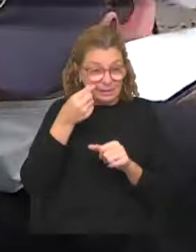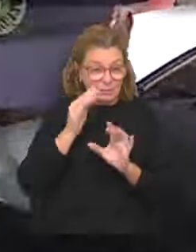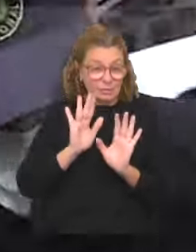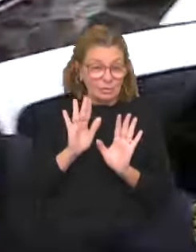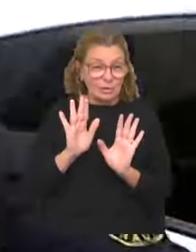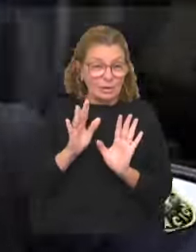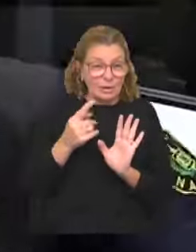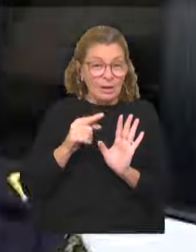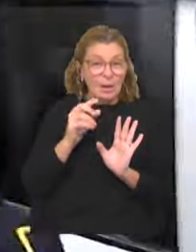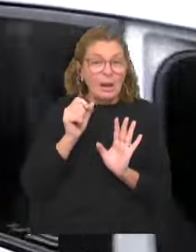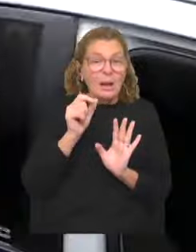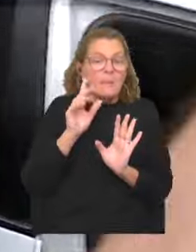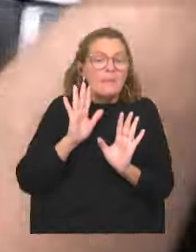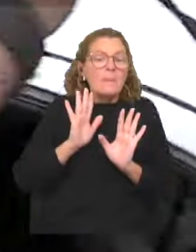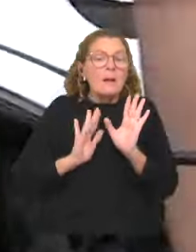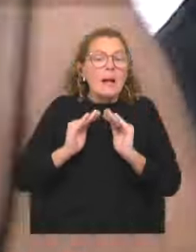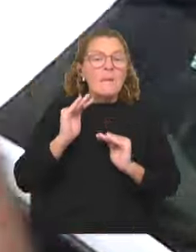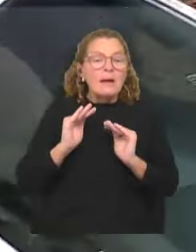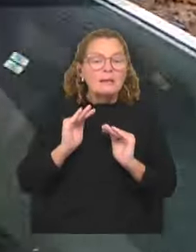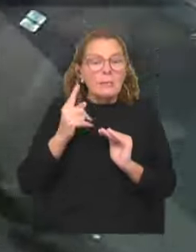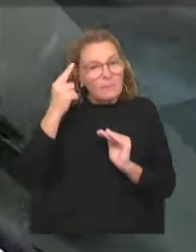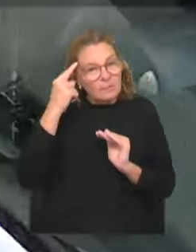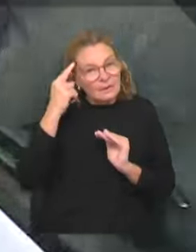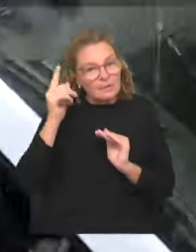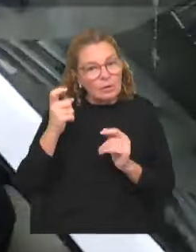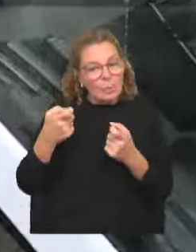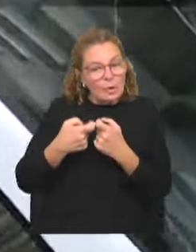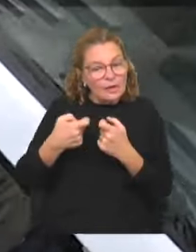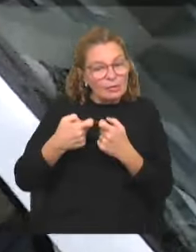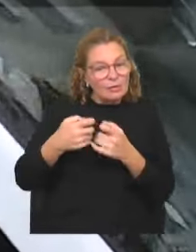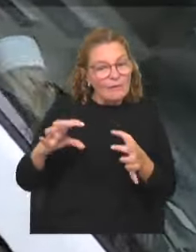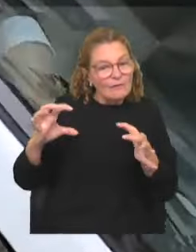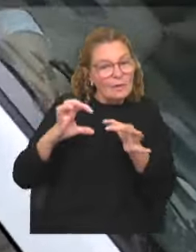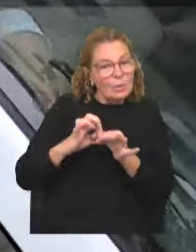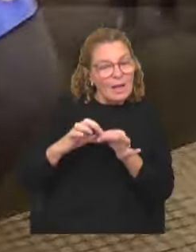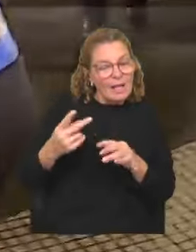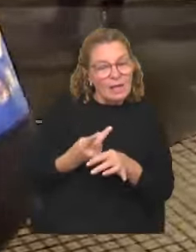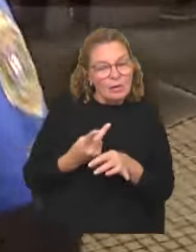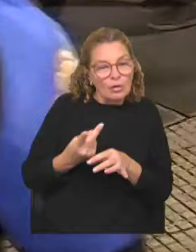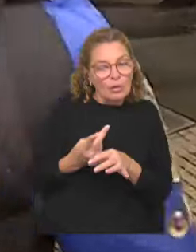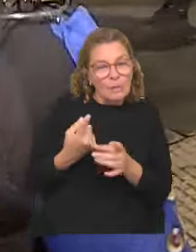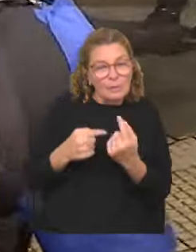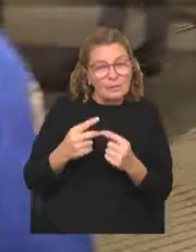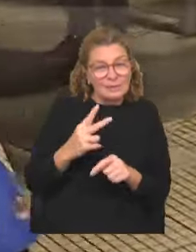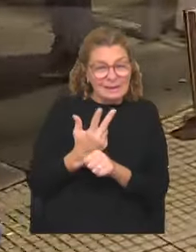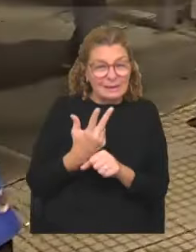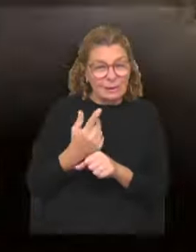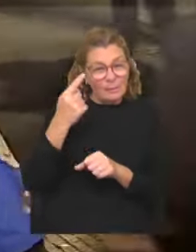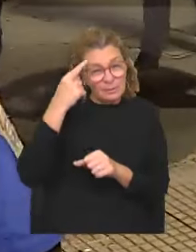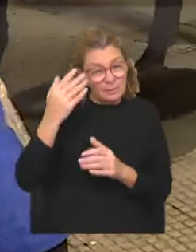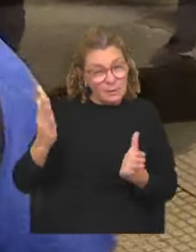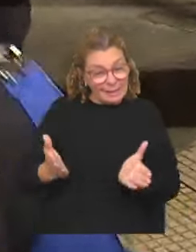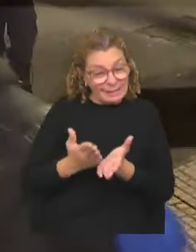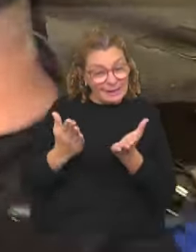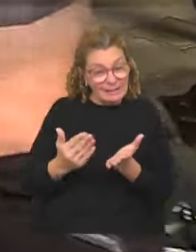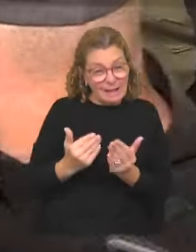eventualmente capaz sea ese donde está vinculada la asociación. En tercer lugar, yo creo que hay que ir adelante de los